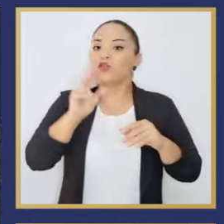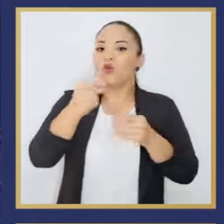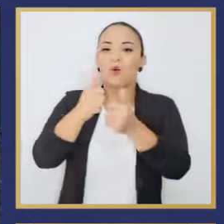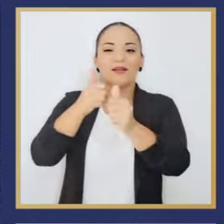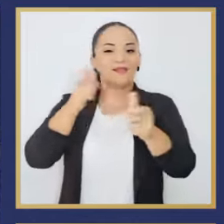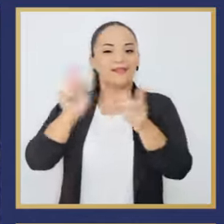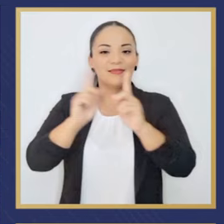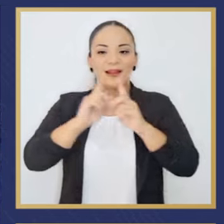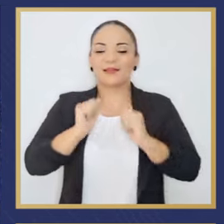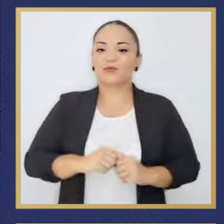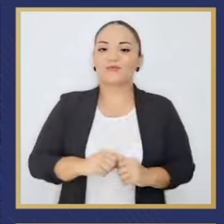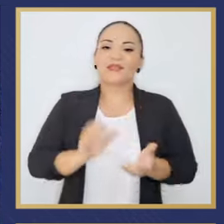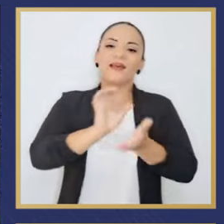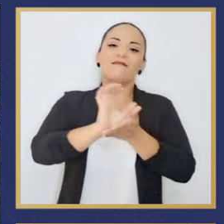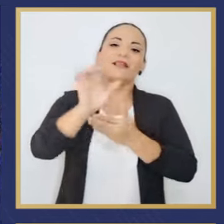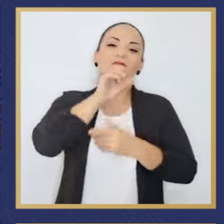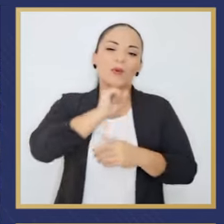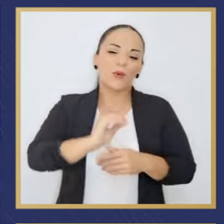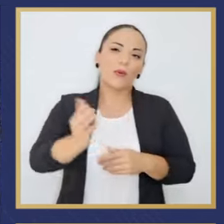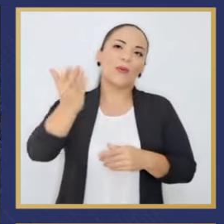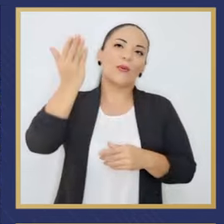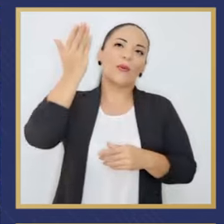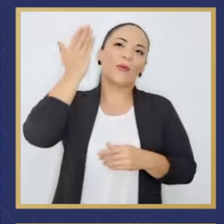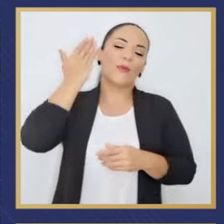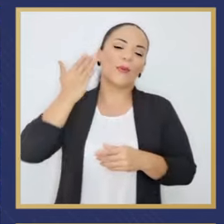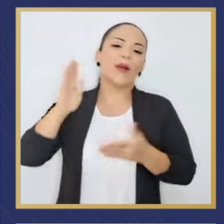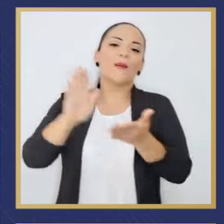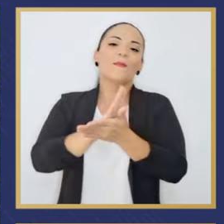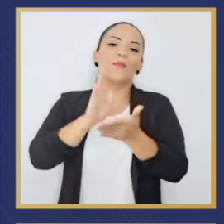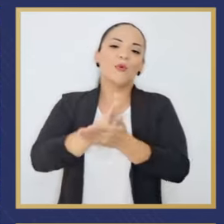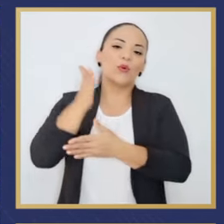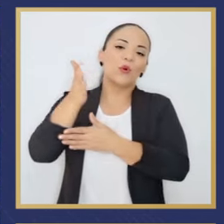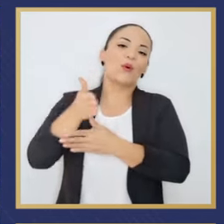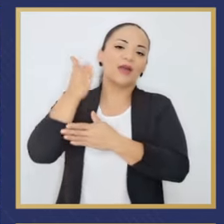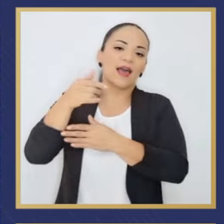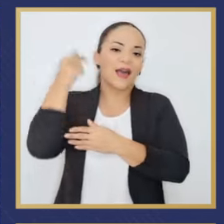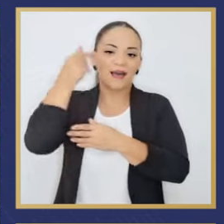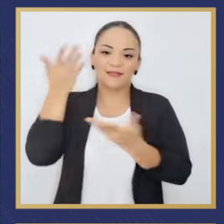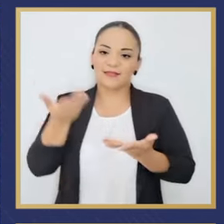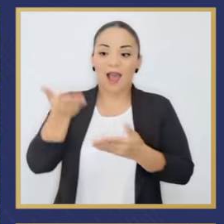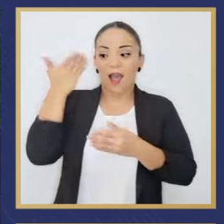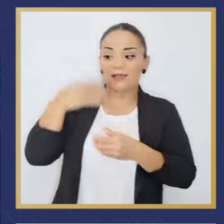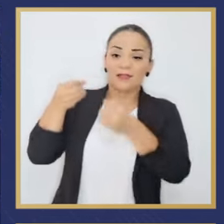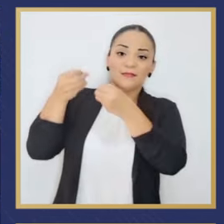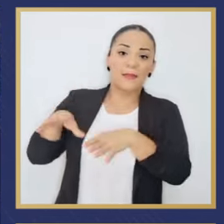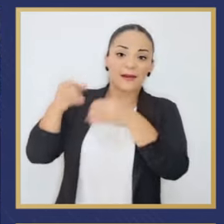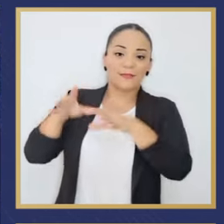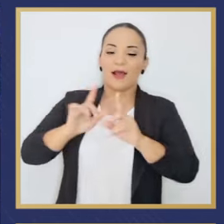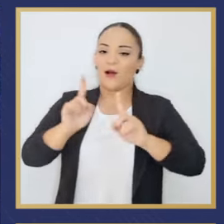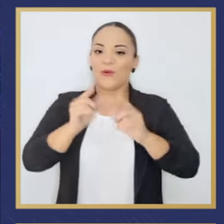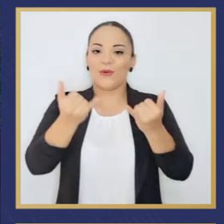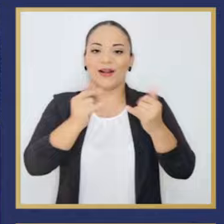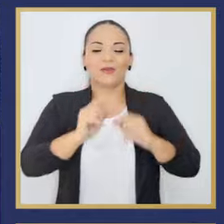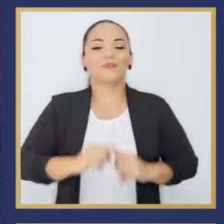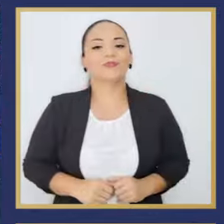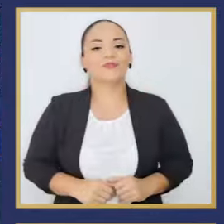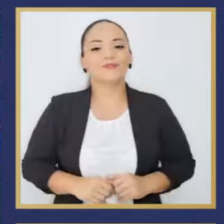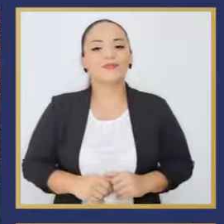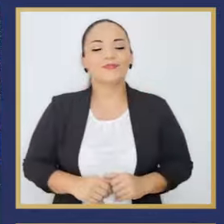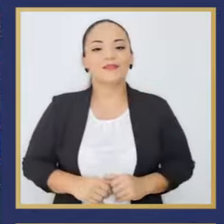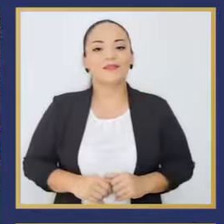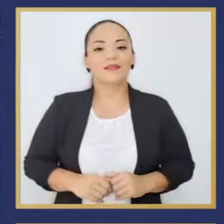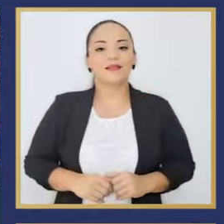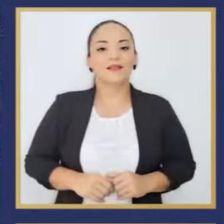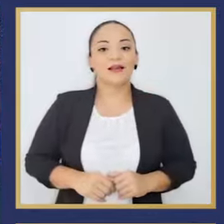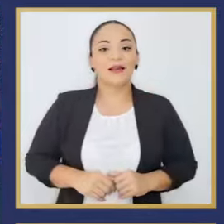evitando la nieja burocracia que genera solo pérdidas. En el último periodo,